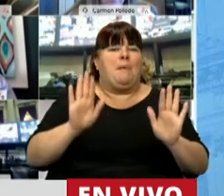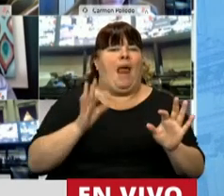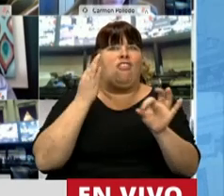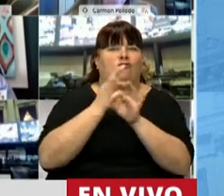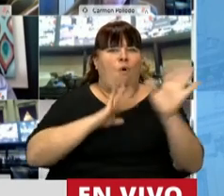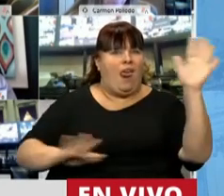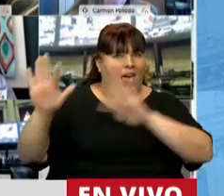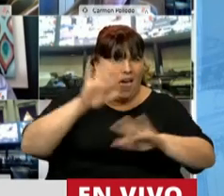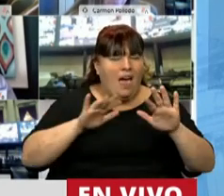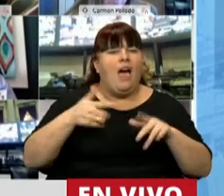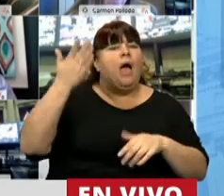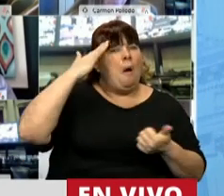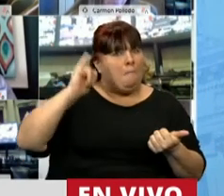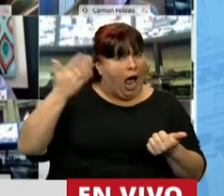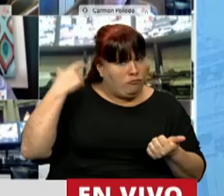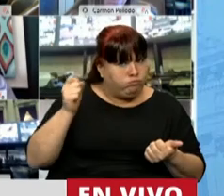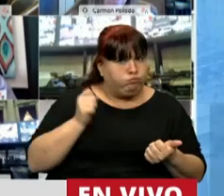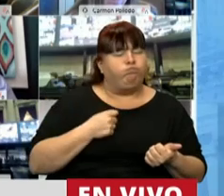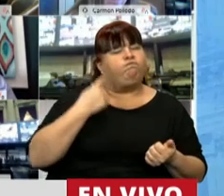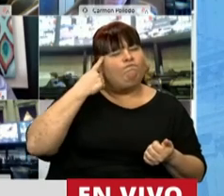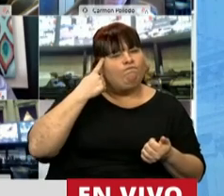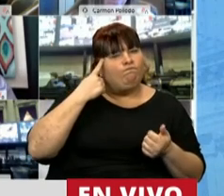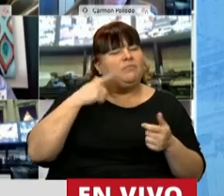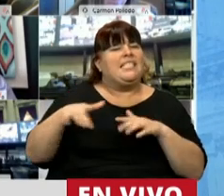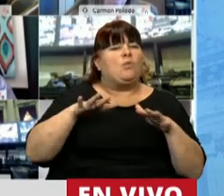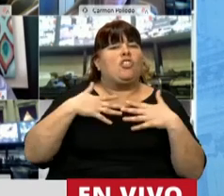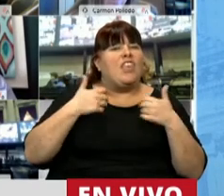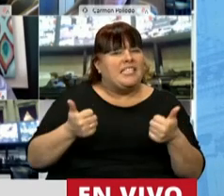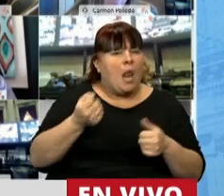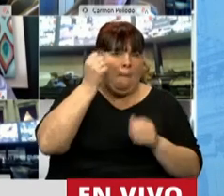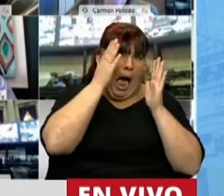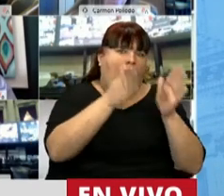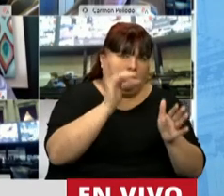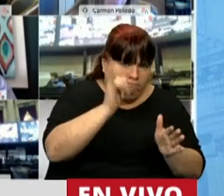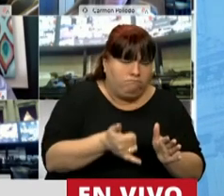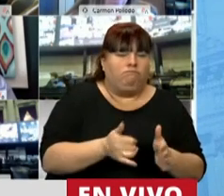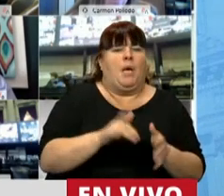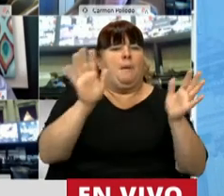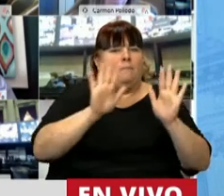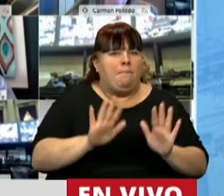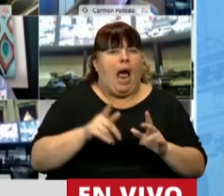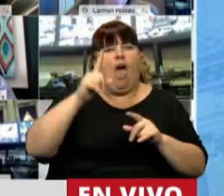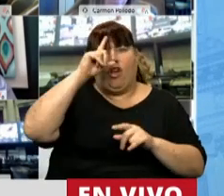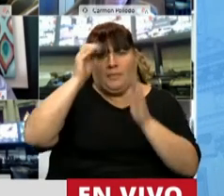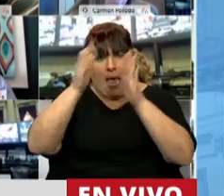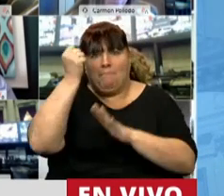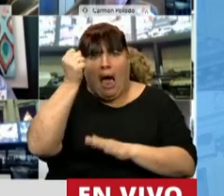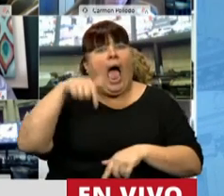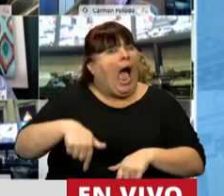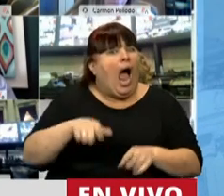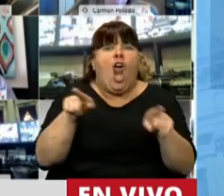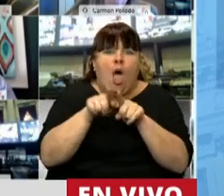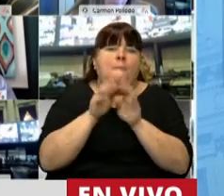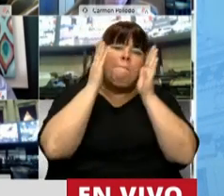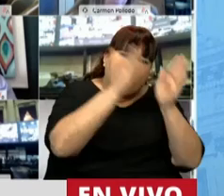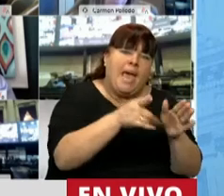escuelas. Lo hicimos en marzo cuando entendimos que la dimensión sanitaria era prioritaria y se prepararon los hospitales. Bueno, hoy hay que hacer